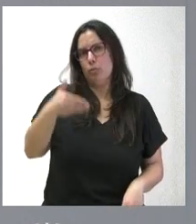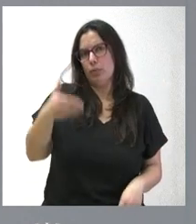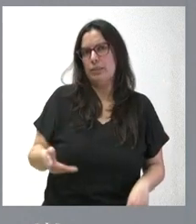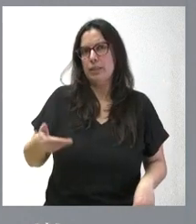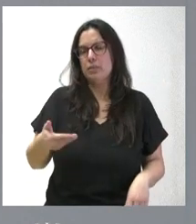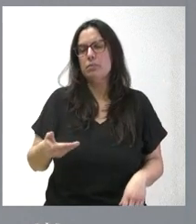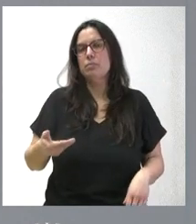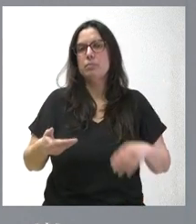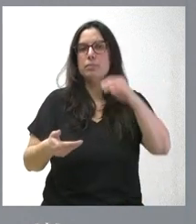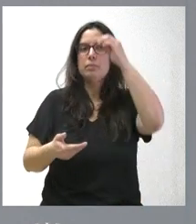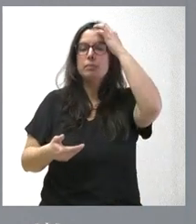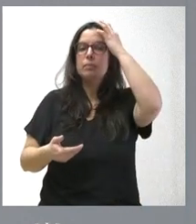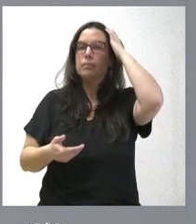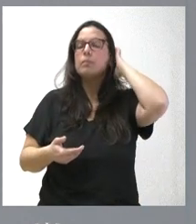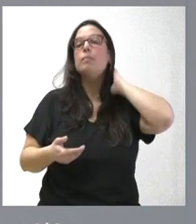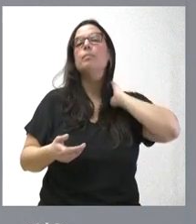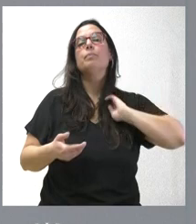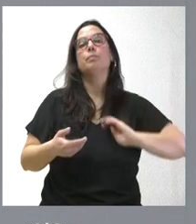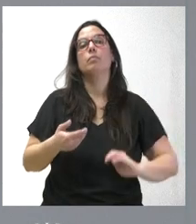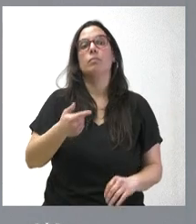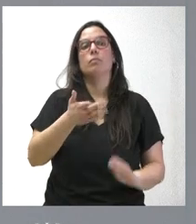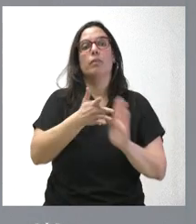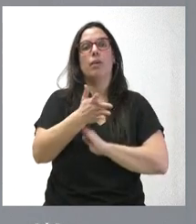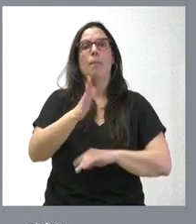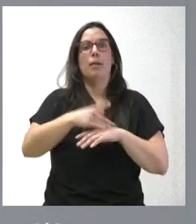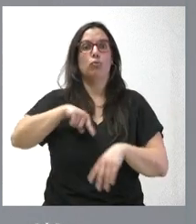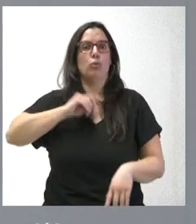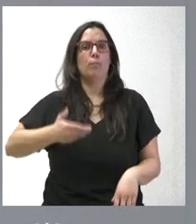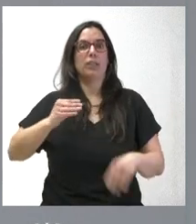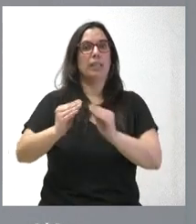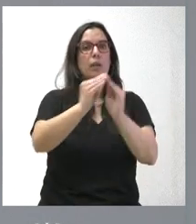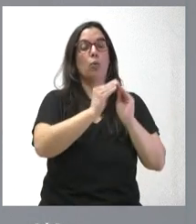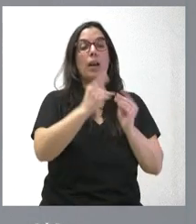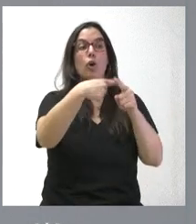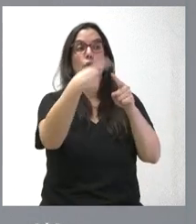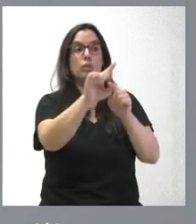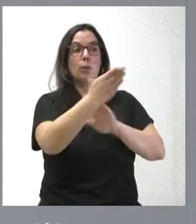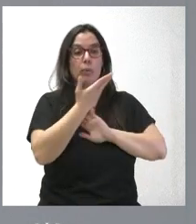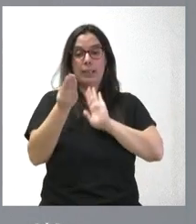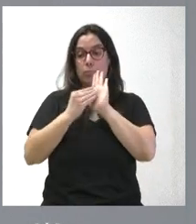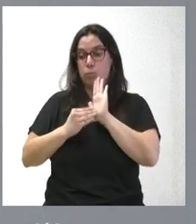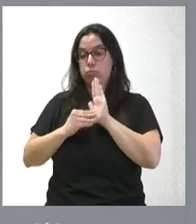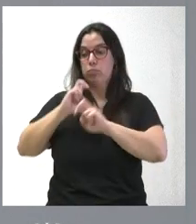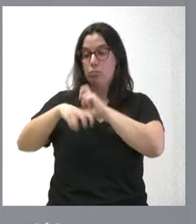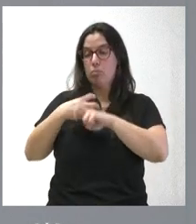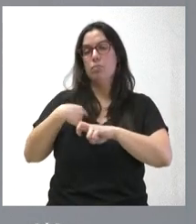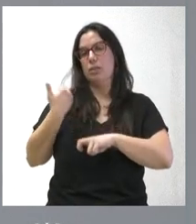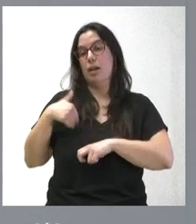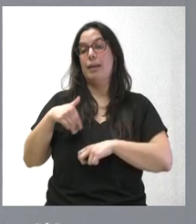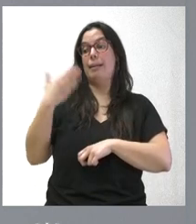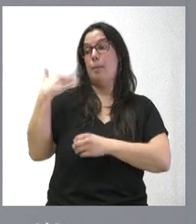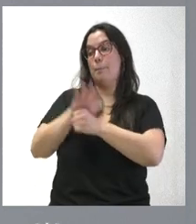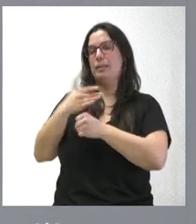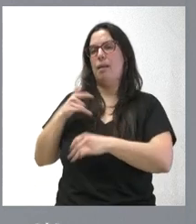Económico y Social. Lo hemos valorado de una forma muy importante y aquellas cosas que hemos podido incluir las hemos incluido y, como les digo, el martes ya ha sido